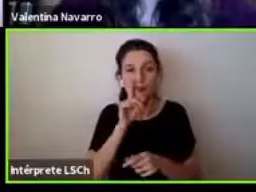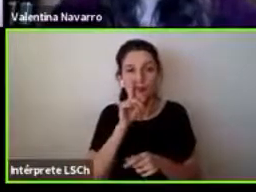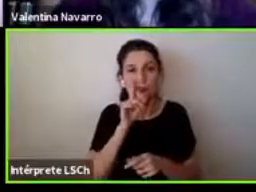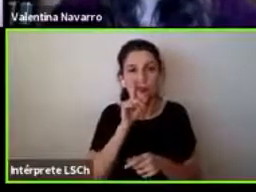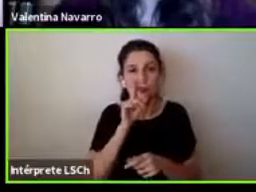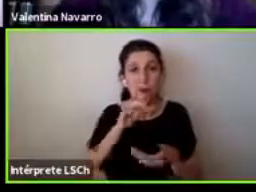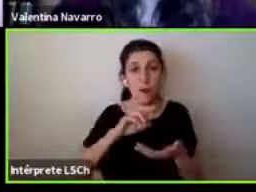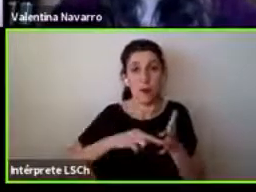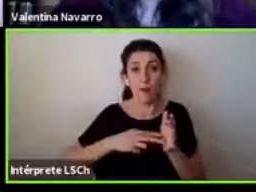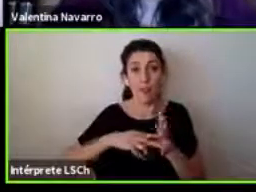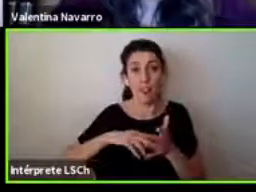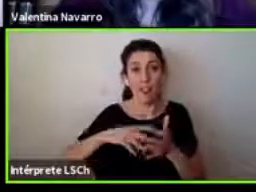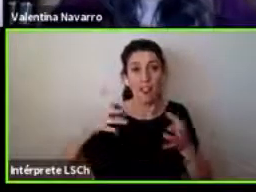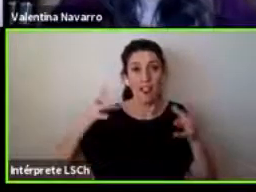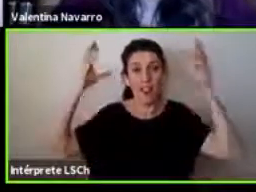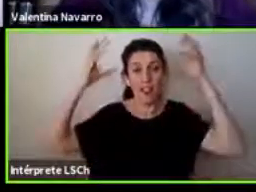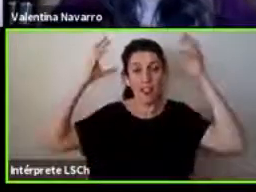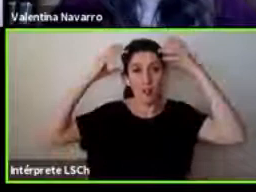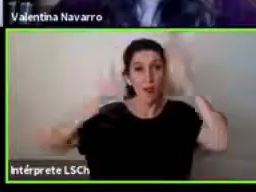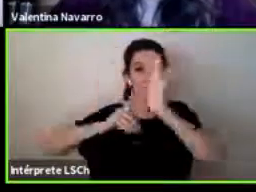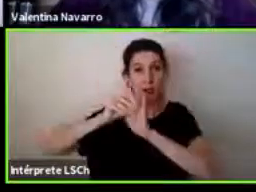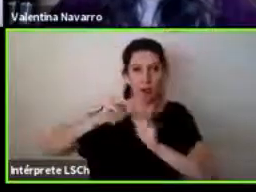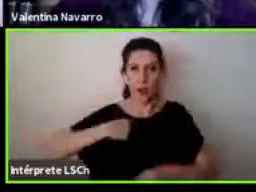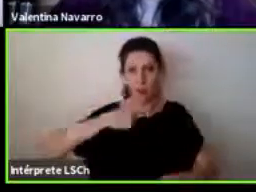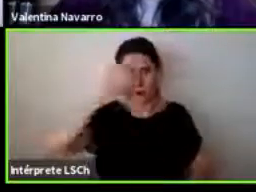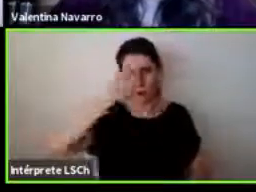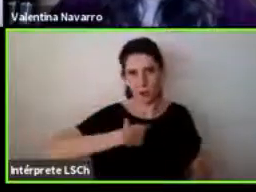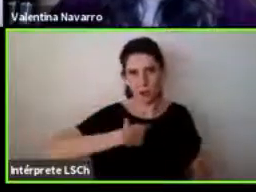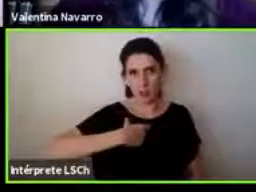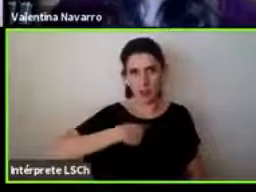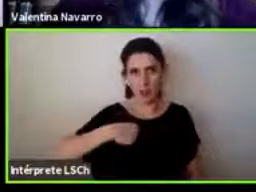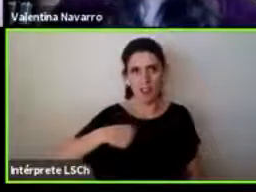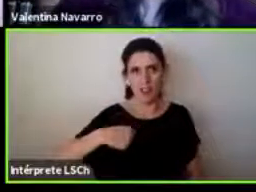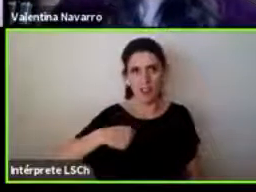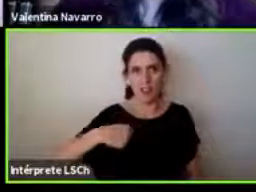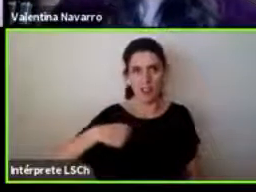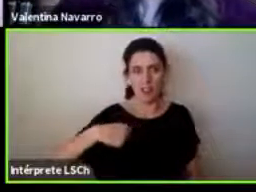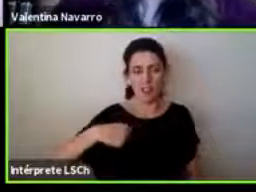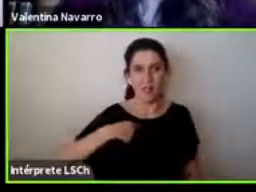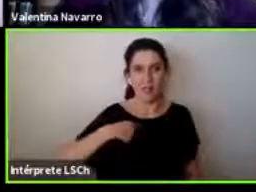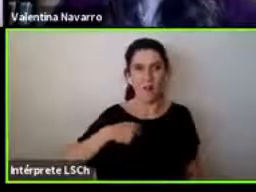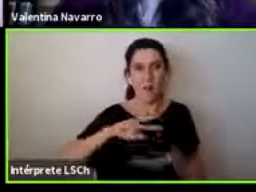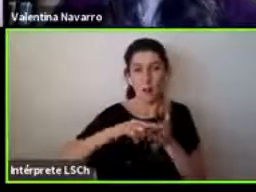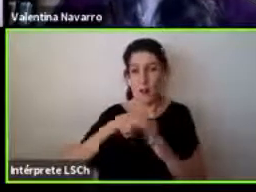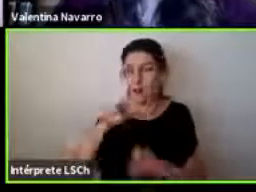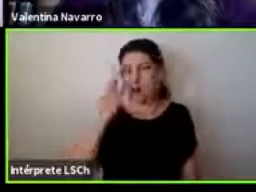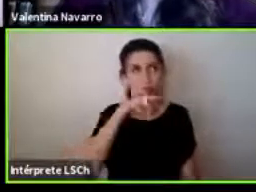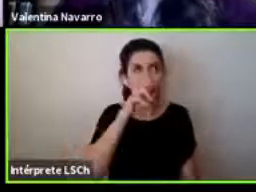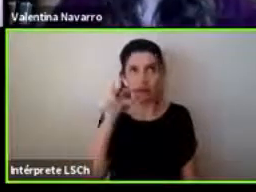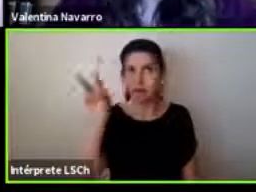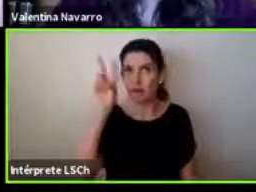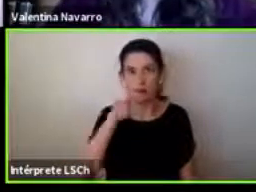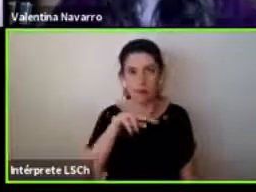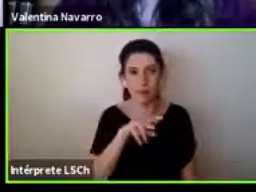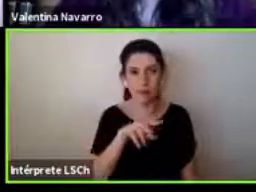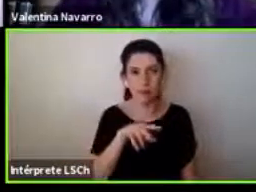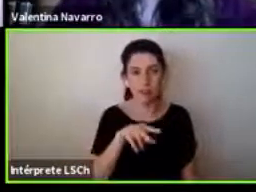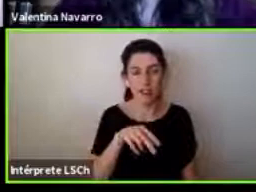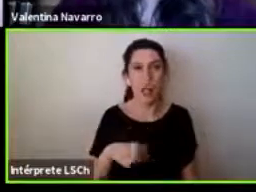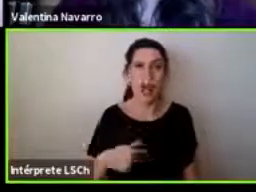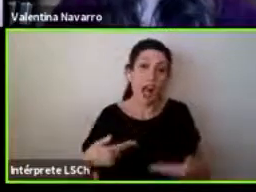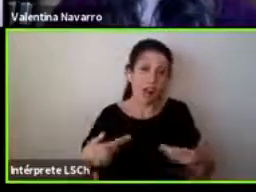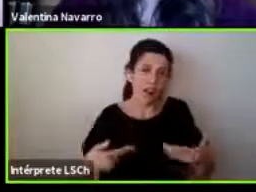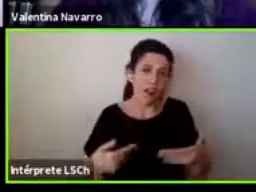personalmente tengo tensional pero ahora ando bien pero también viví todo lo que implica el desconocimiento